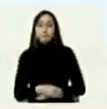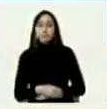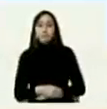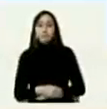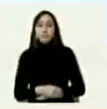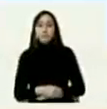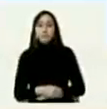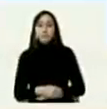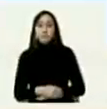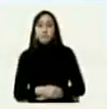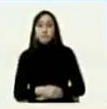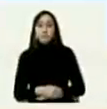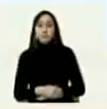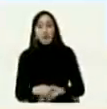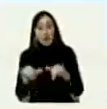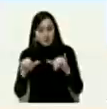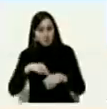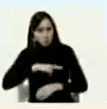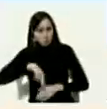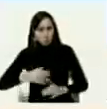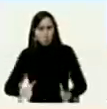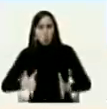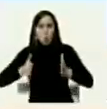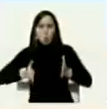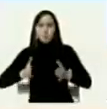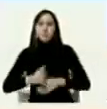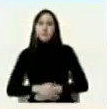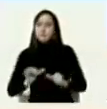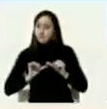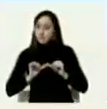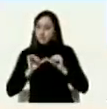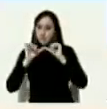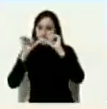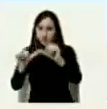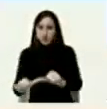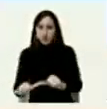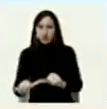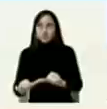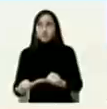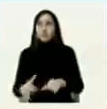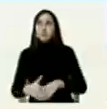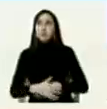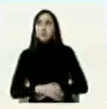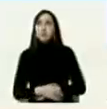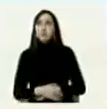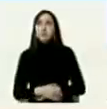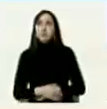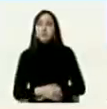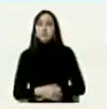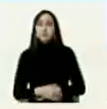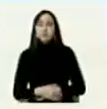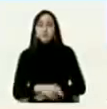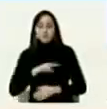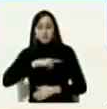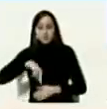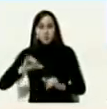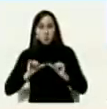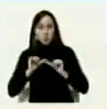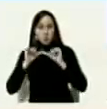allí logramos continúa Marcle ahí logramos